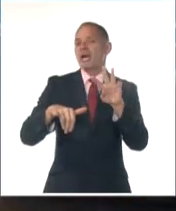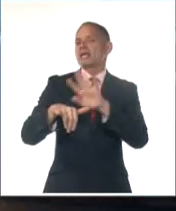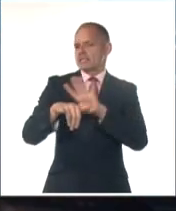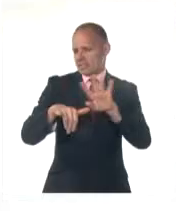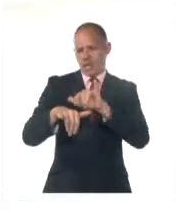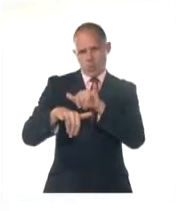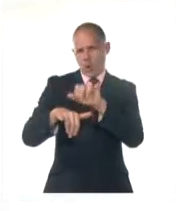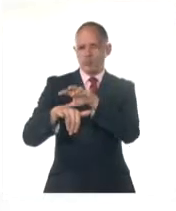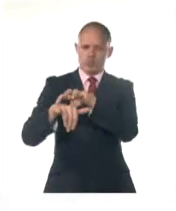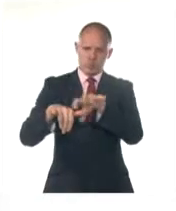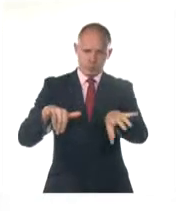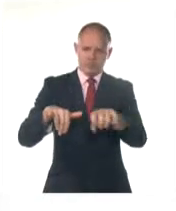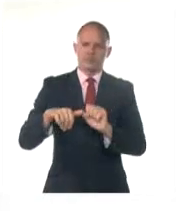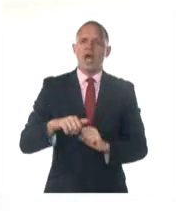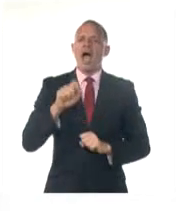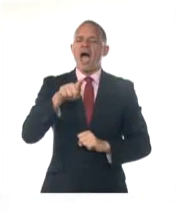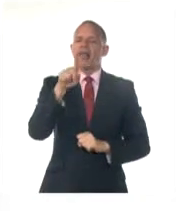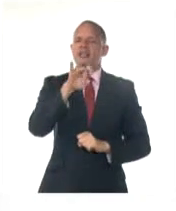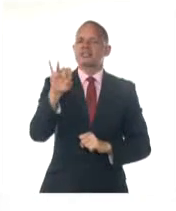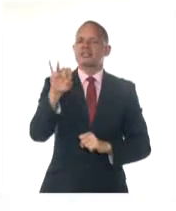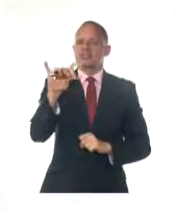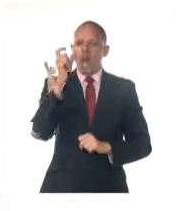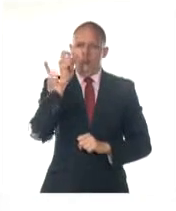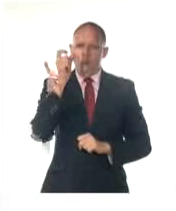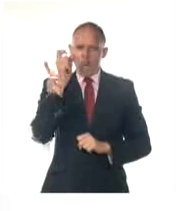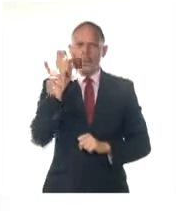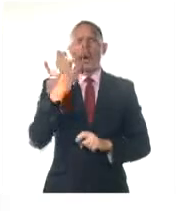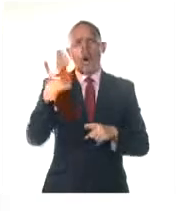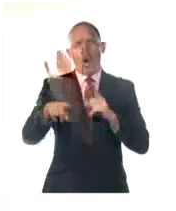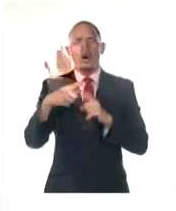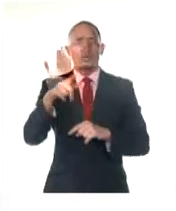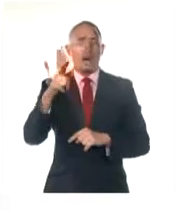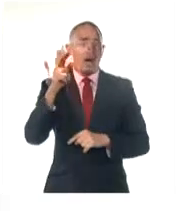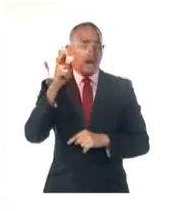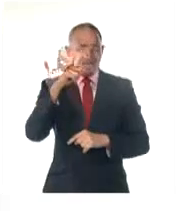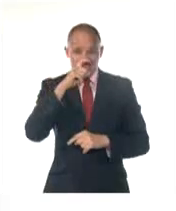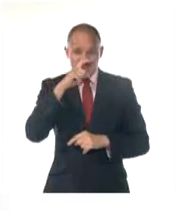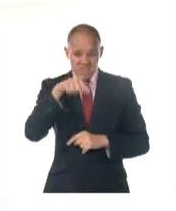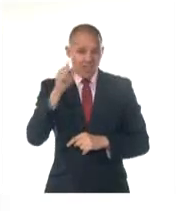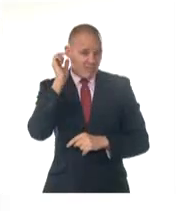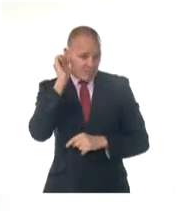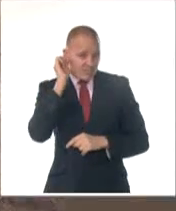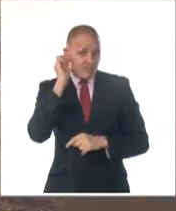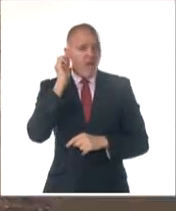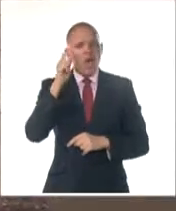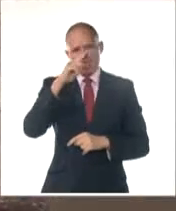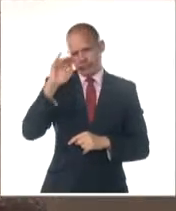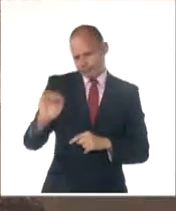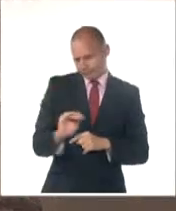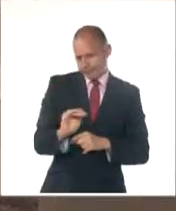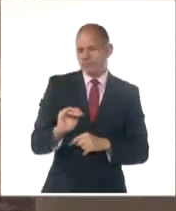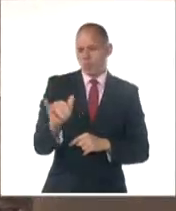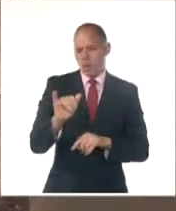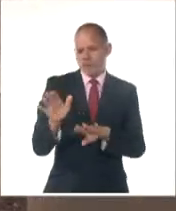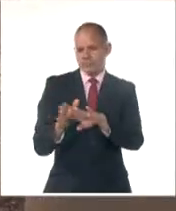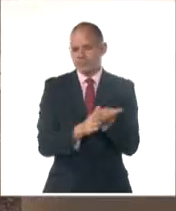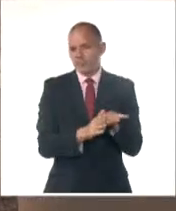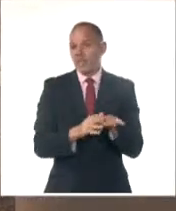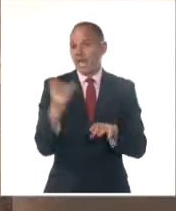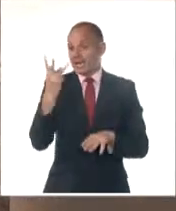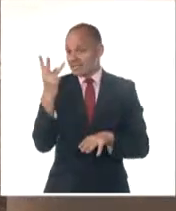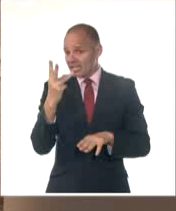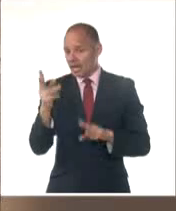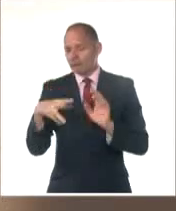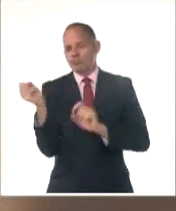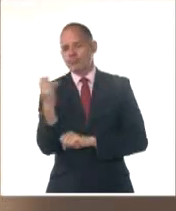mujeres y una menor de edad. Del total de retornados en estas operaciones, 3 fueron trasladados a los órganos de investigación